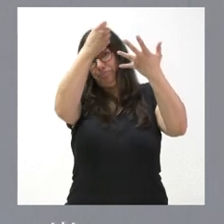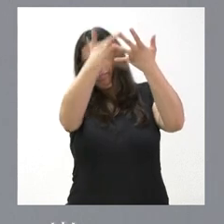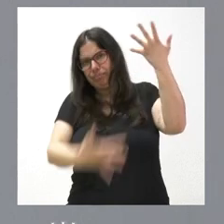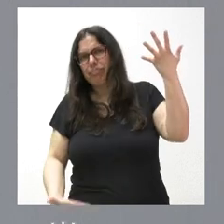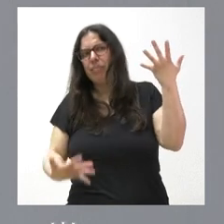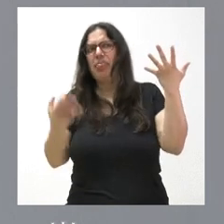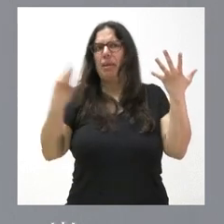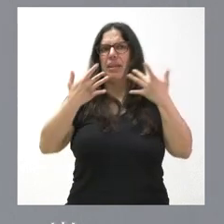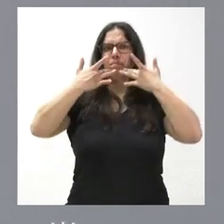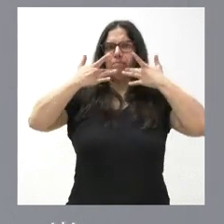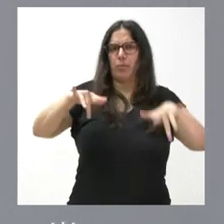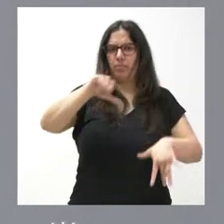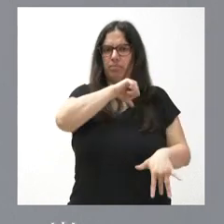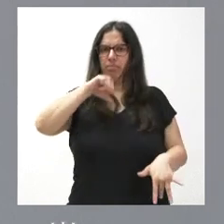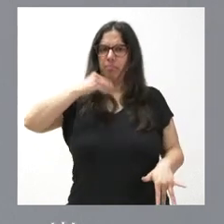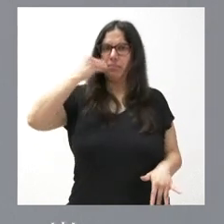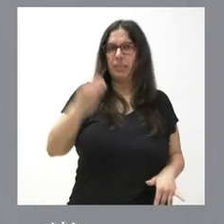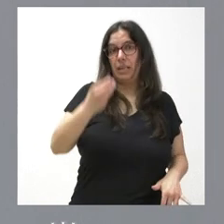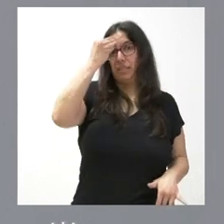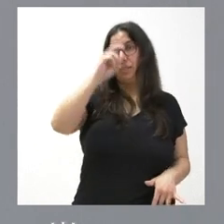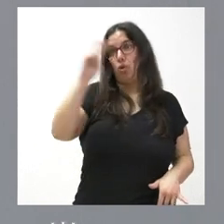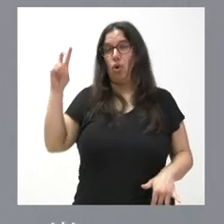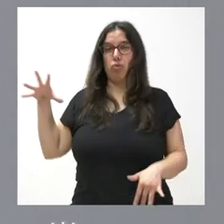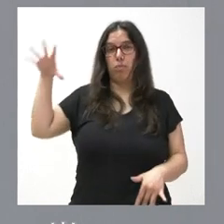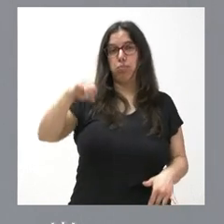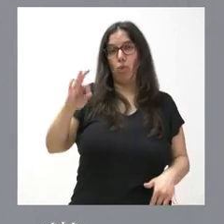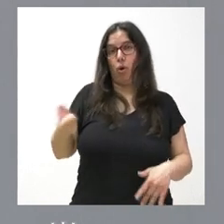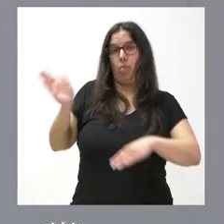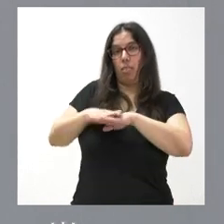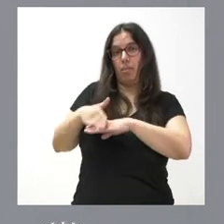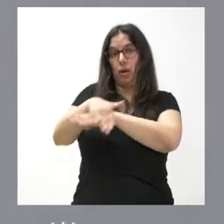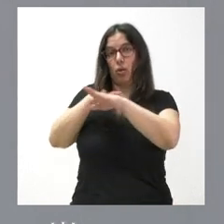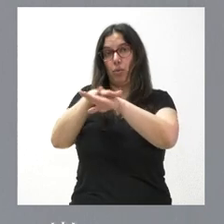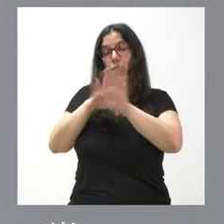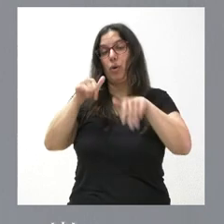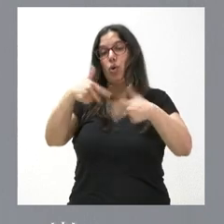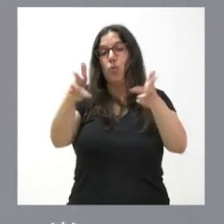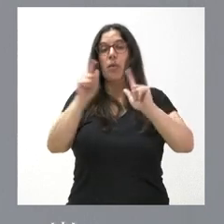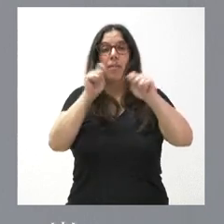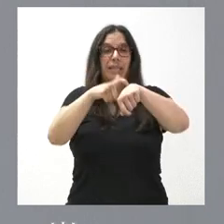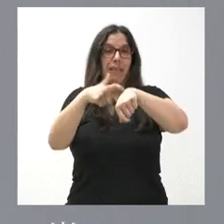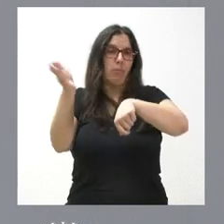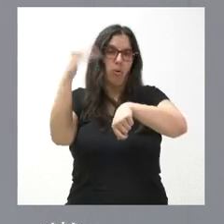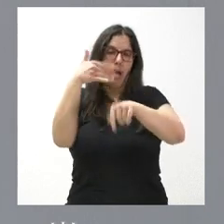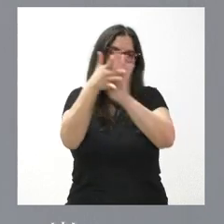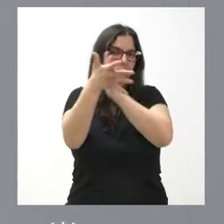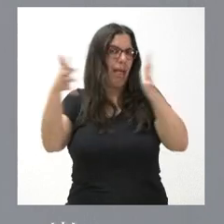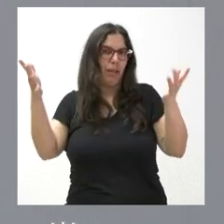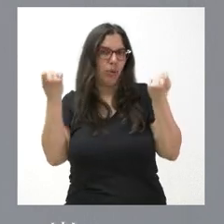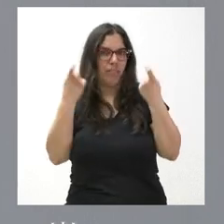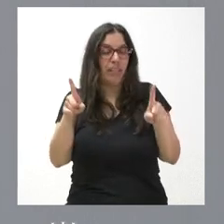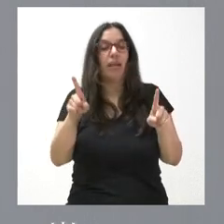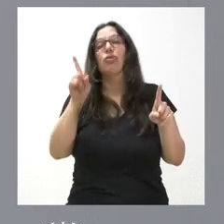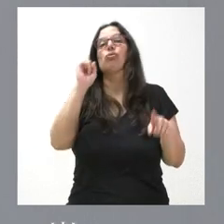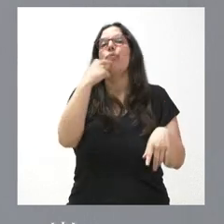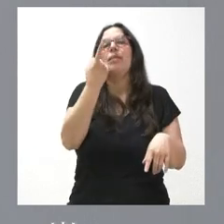fueran independientes y creemos que están siendo ocupadas por parte del Gobierno, pero como es una rueda de prensa donde tenemos tampoco un tiempo limitado, pues solo